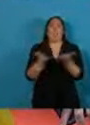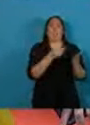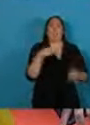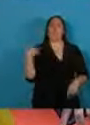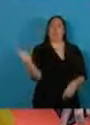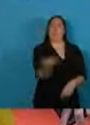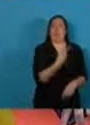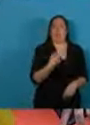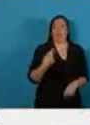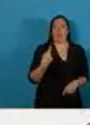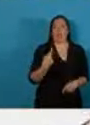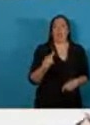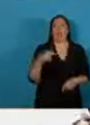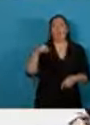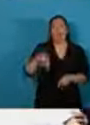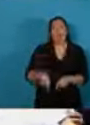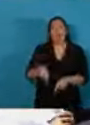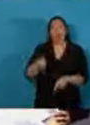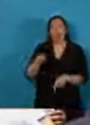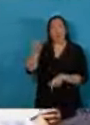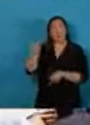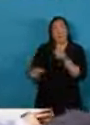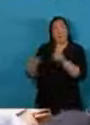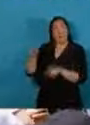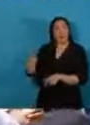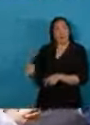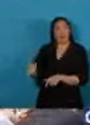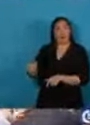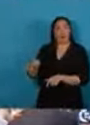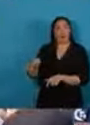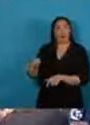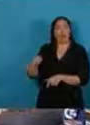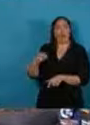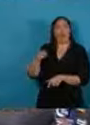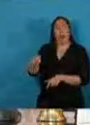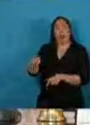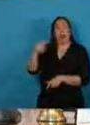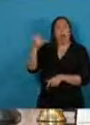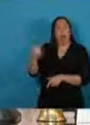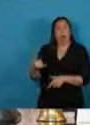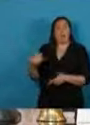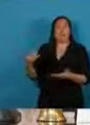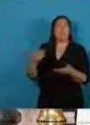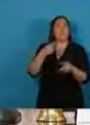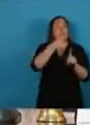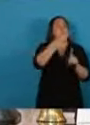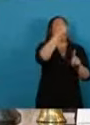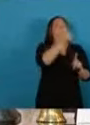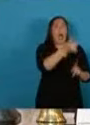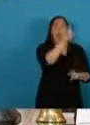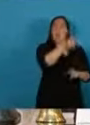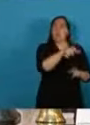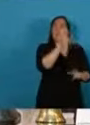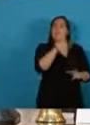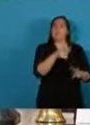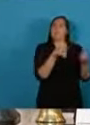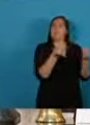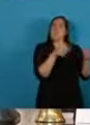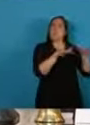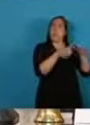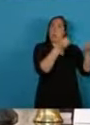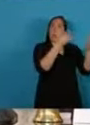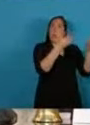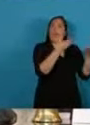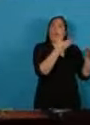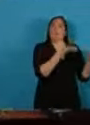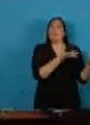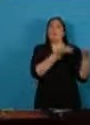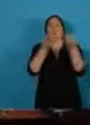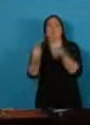pedimos a los que más tienen un mayor aporte solidario para quienes están pasando la mano